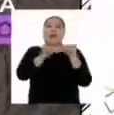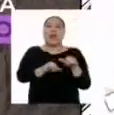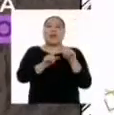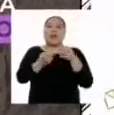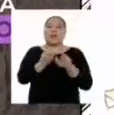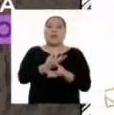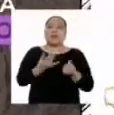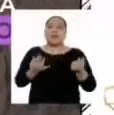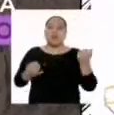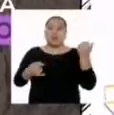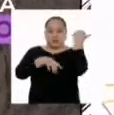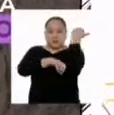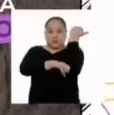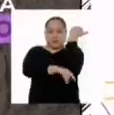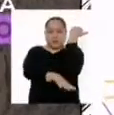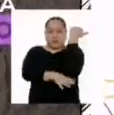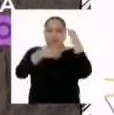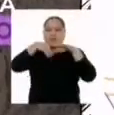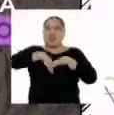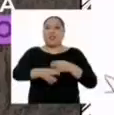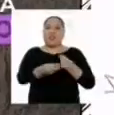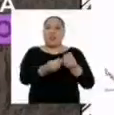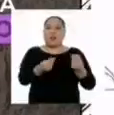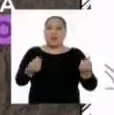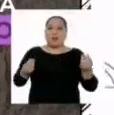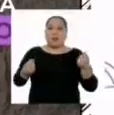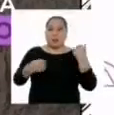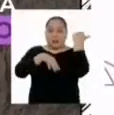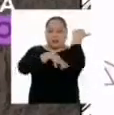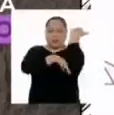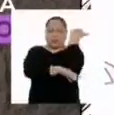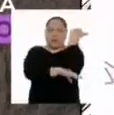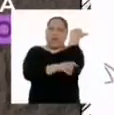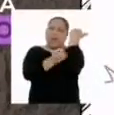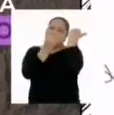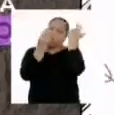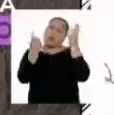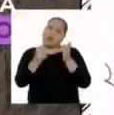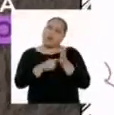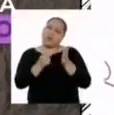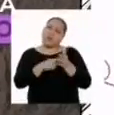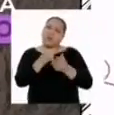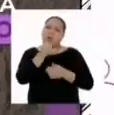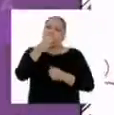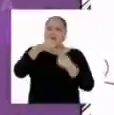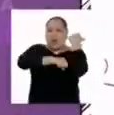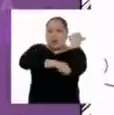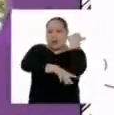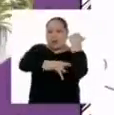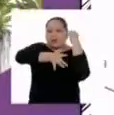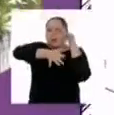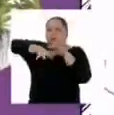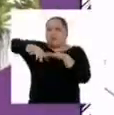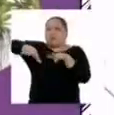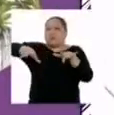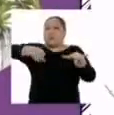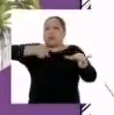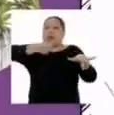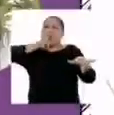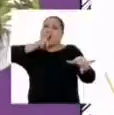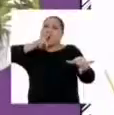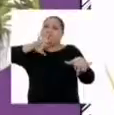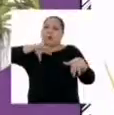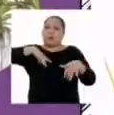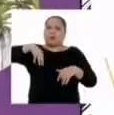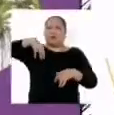al suelo, por lo que están bajo tierra, aunque hay también excepciones de raíces que flotan en el agua o